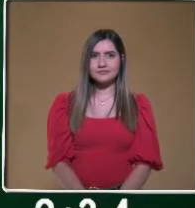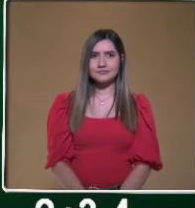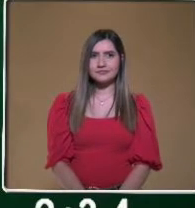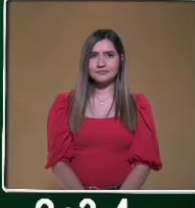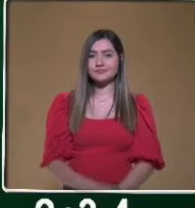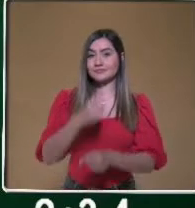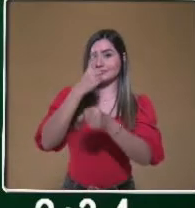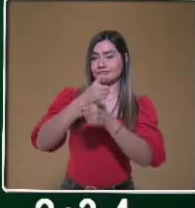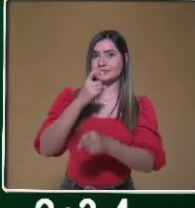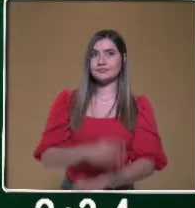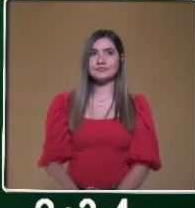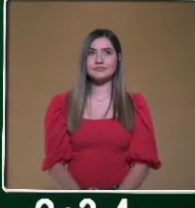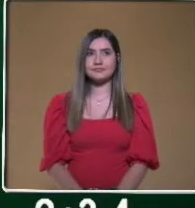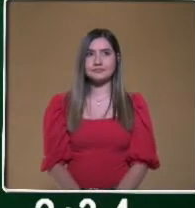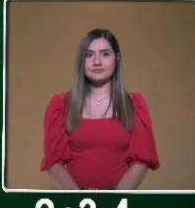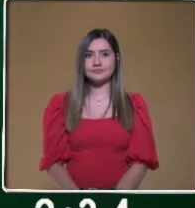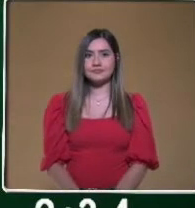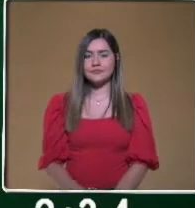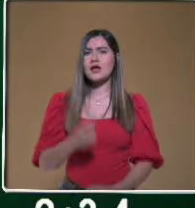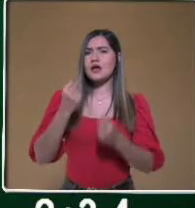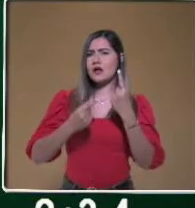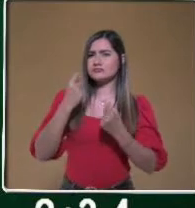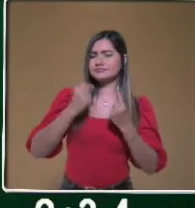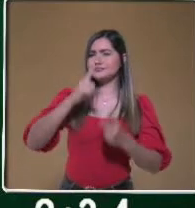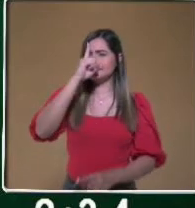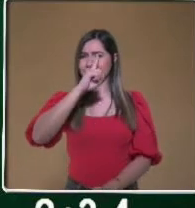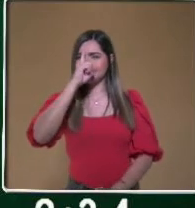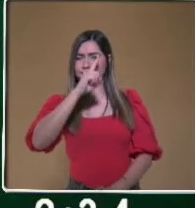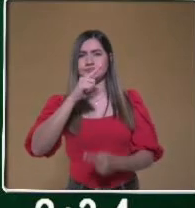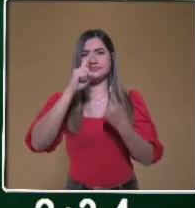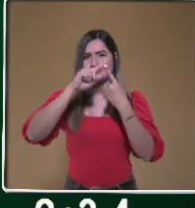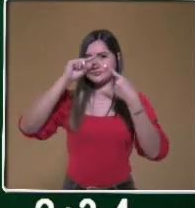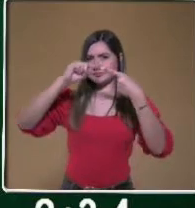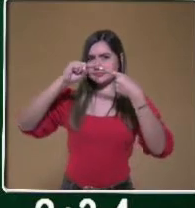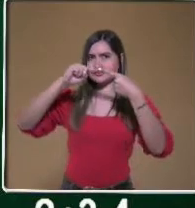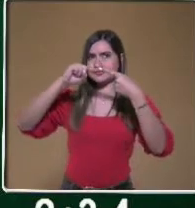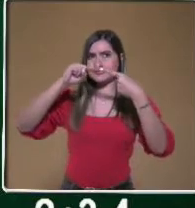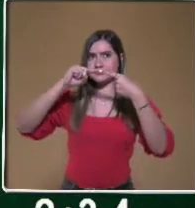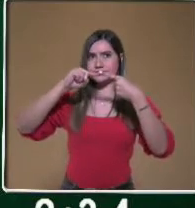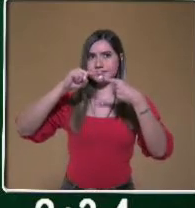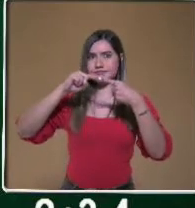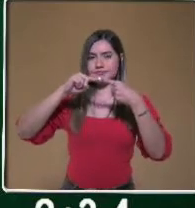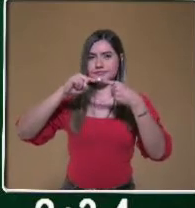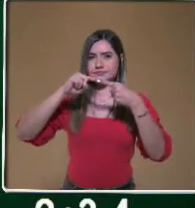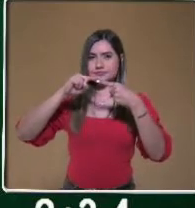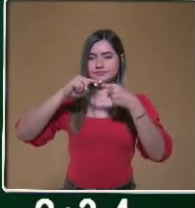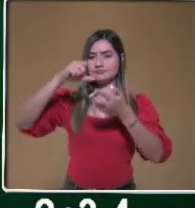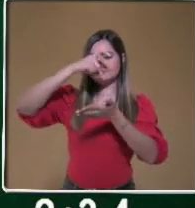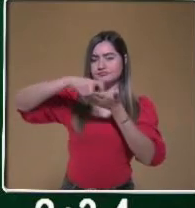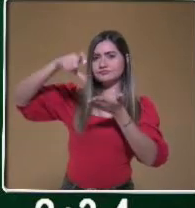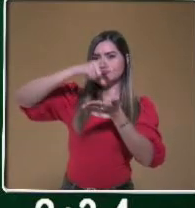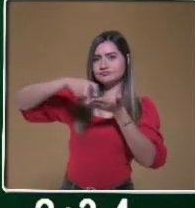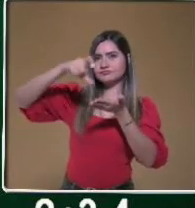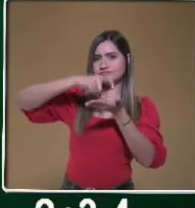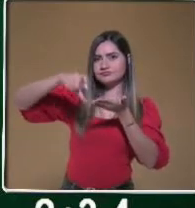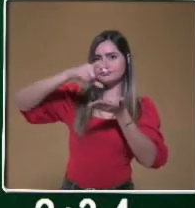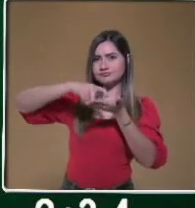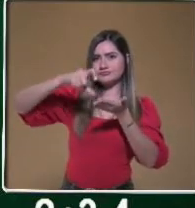a ver la primera. Algunas de estas recomendaciones serían... Primero, un consumo